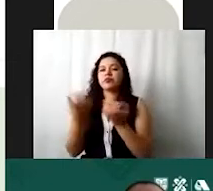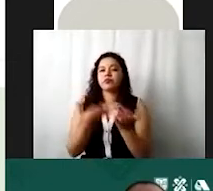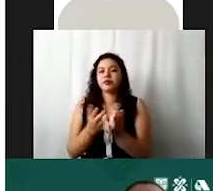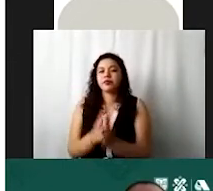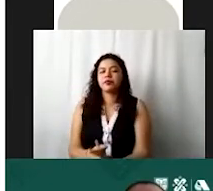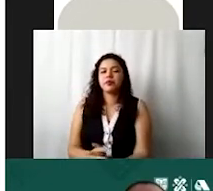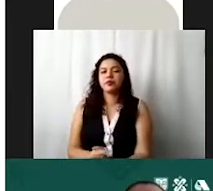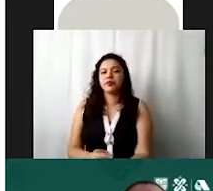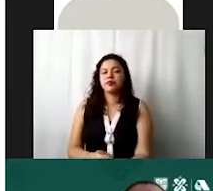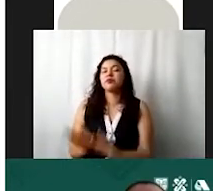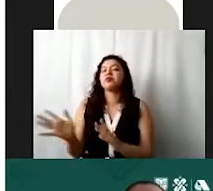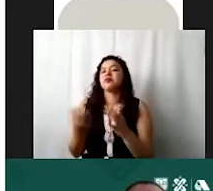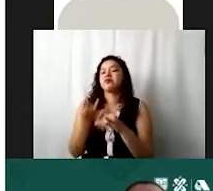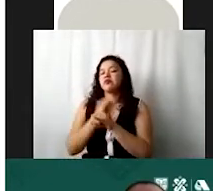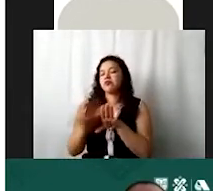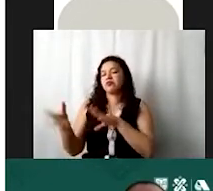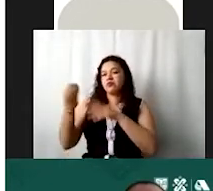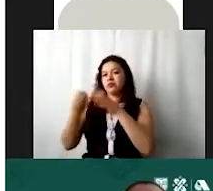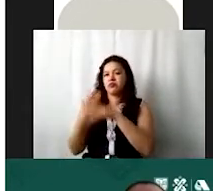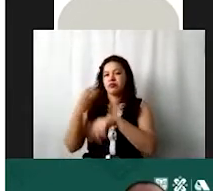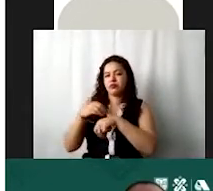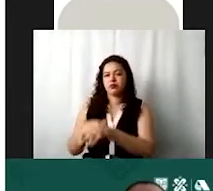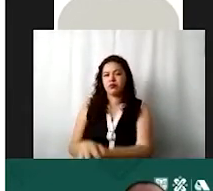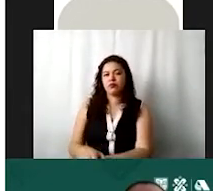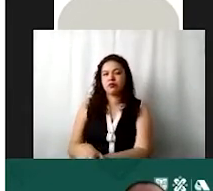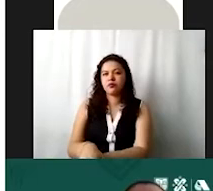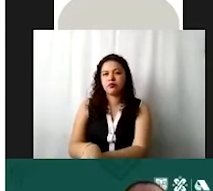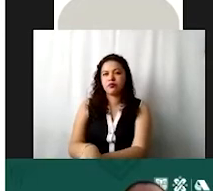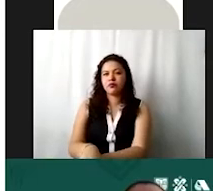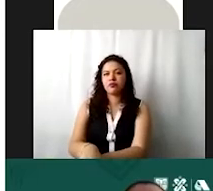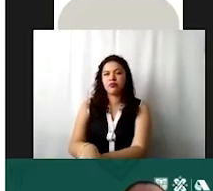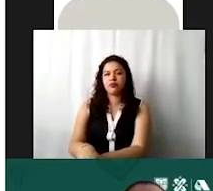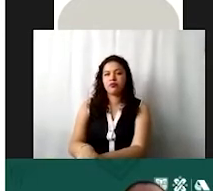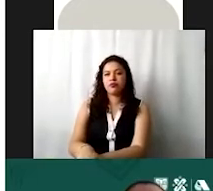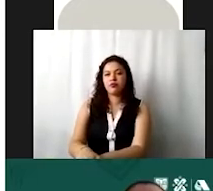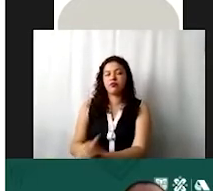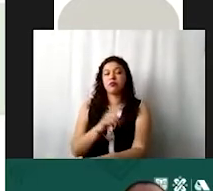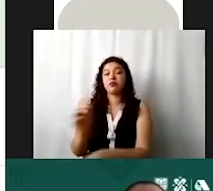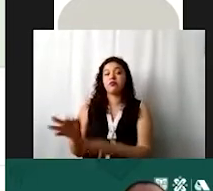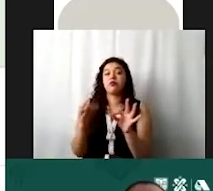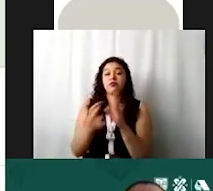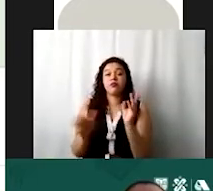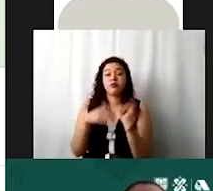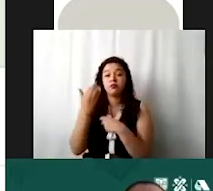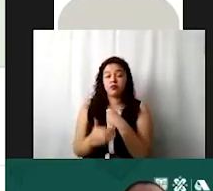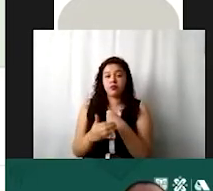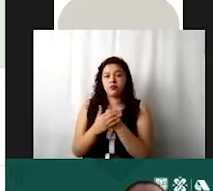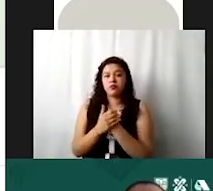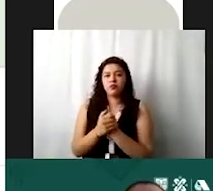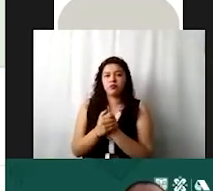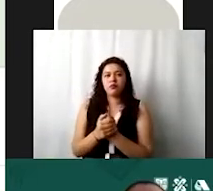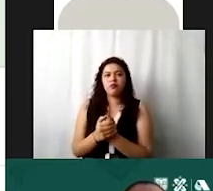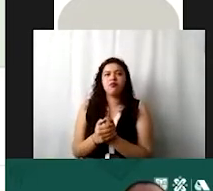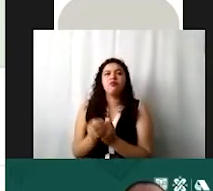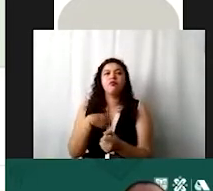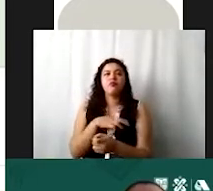Y actualizar cuenta. Listo. Le damos a terminar. Y entonces ya tenemos aquí el